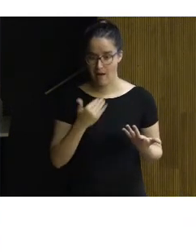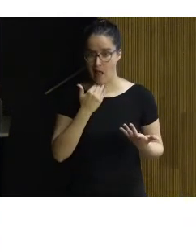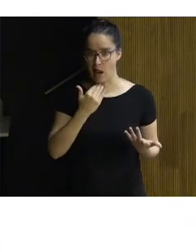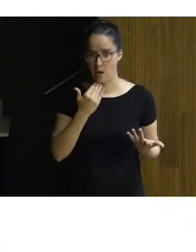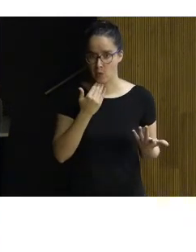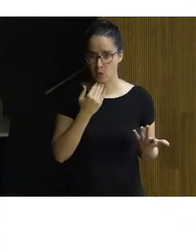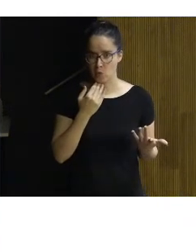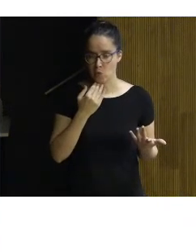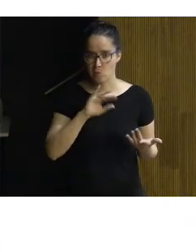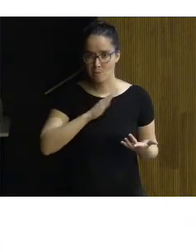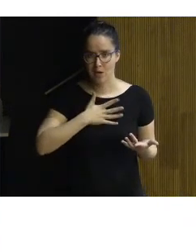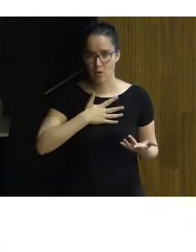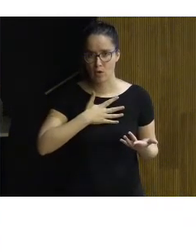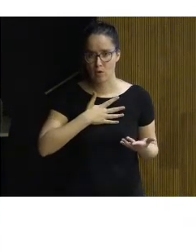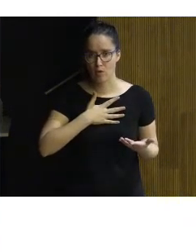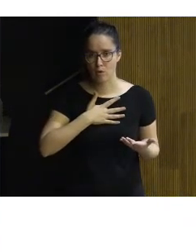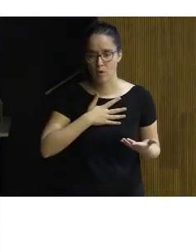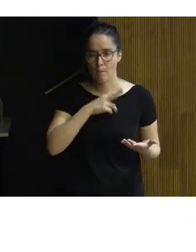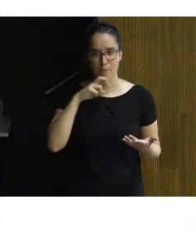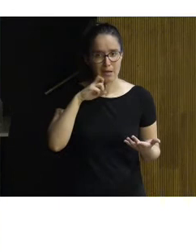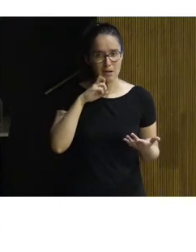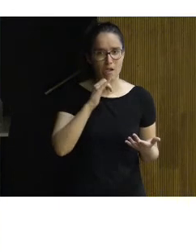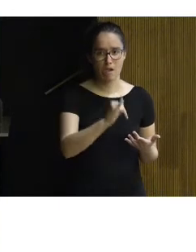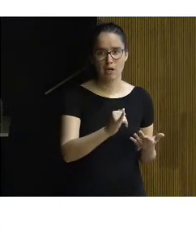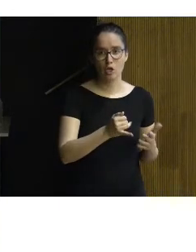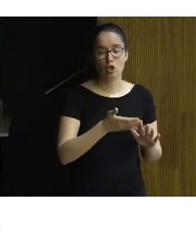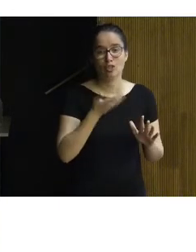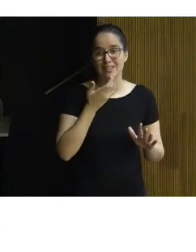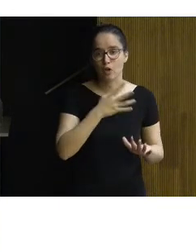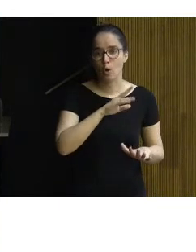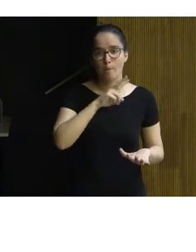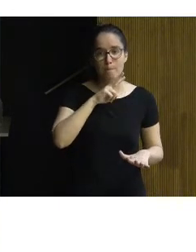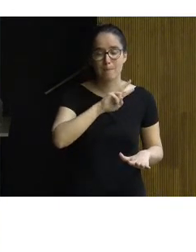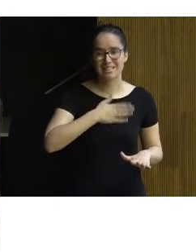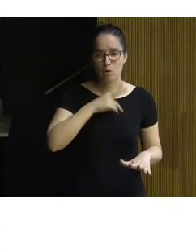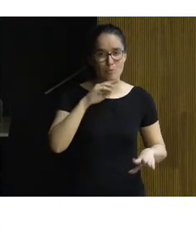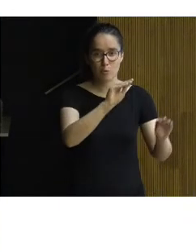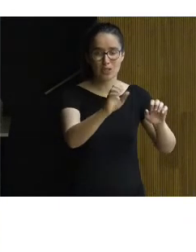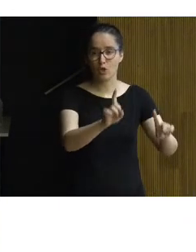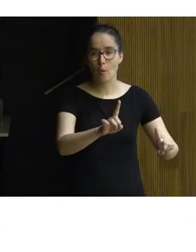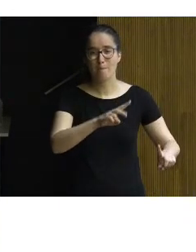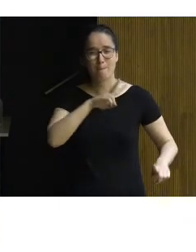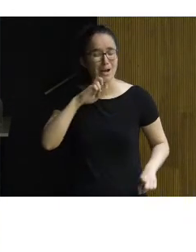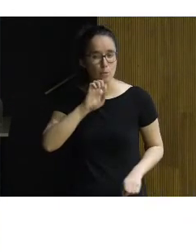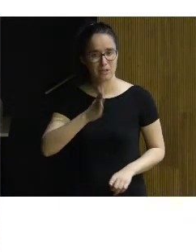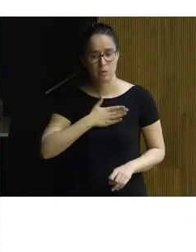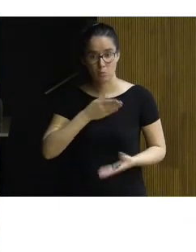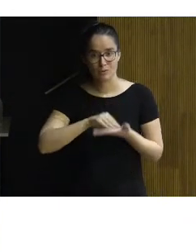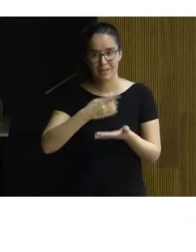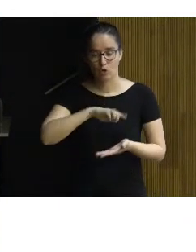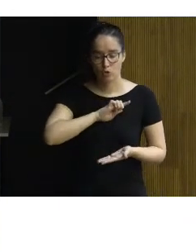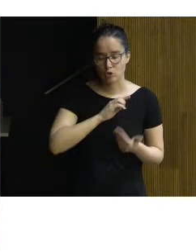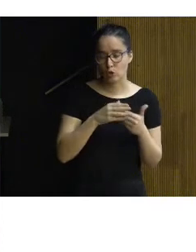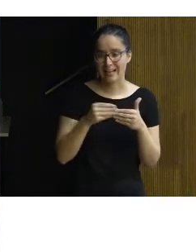algo que tiene un valor patrimonial, no digo que esté protegido por patrimonio, sino que tenga valor patrimonial, por muchas veces nosotros mismos, el